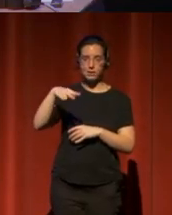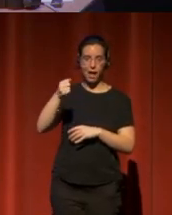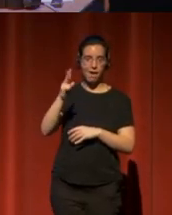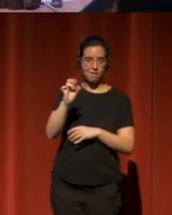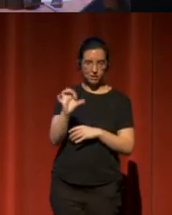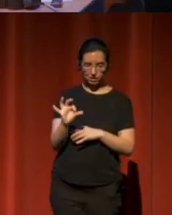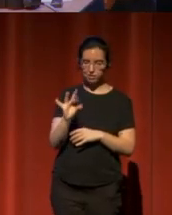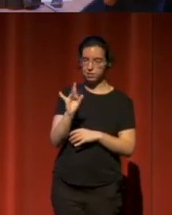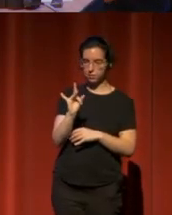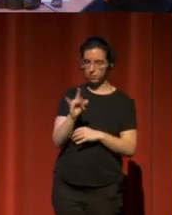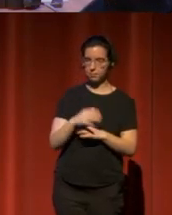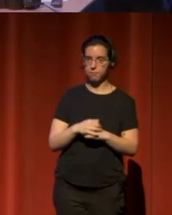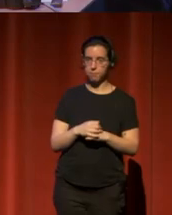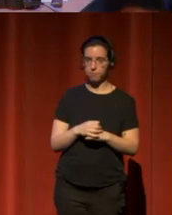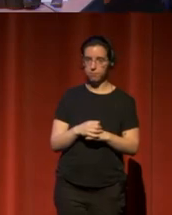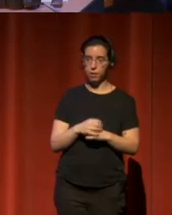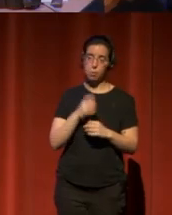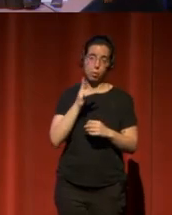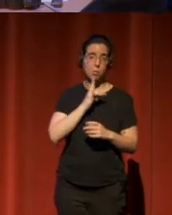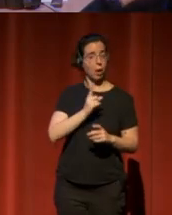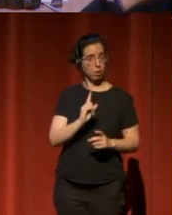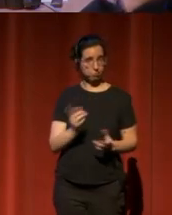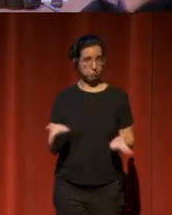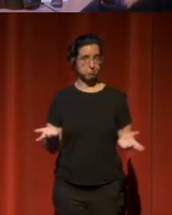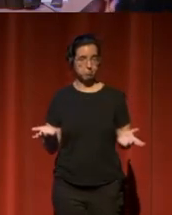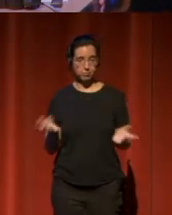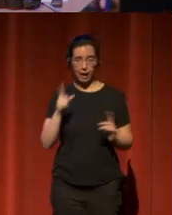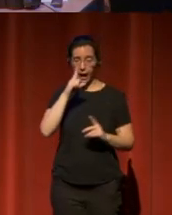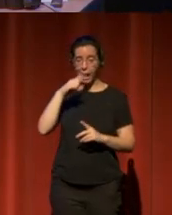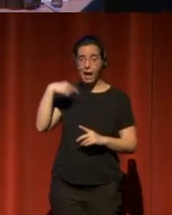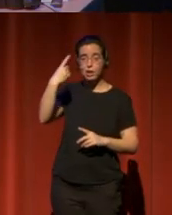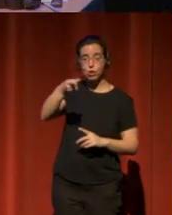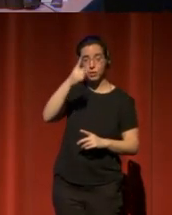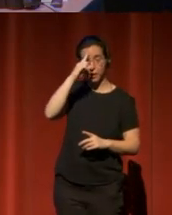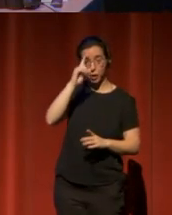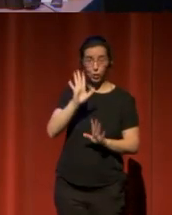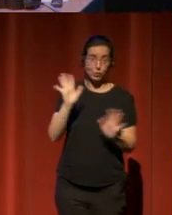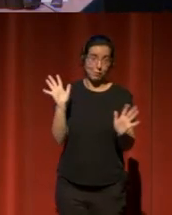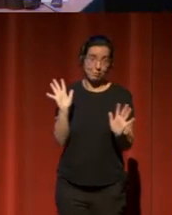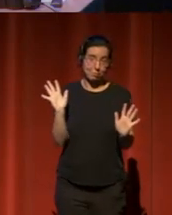Bueno, no está mal. El año que viene no sabemos, pero bueno.